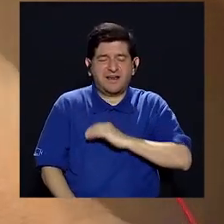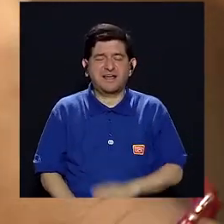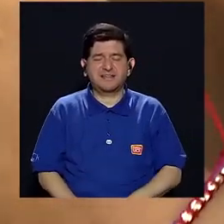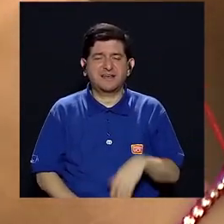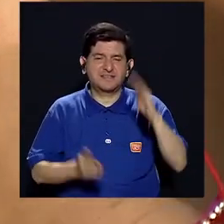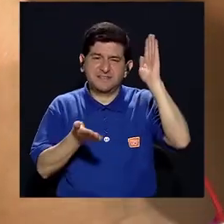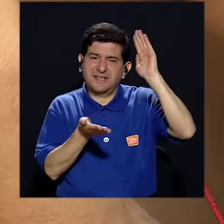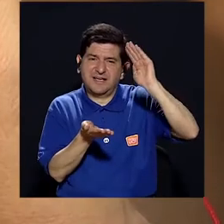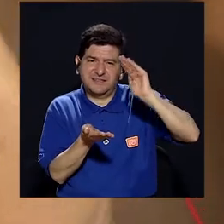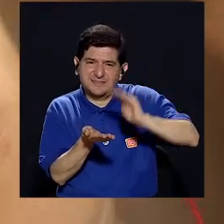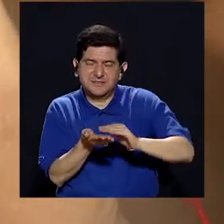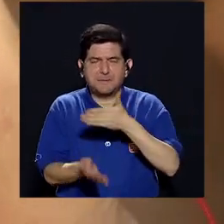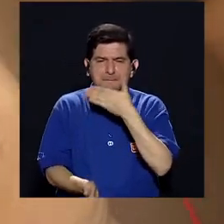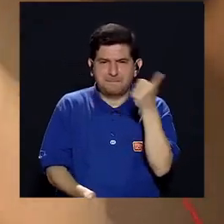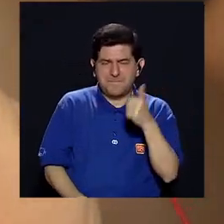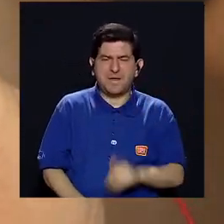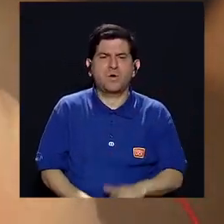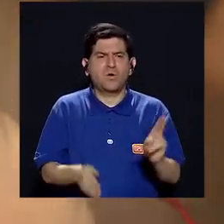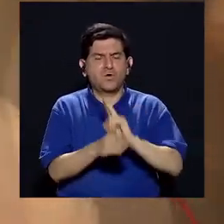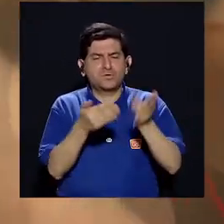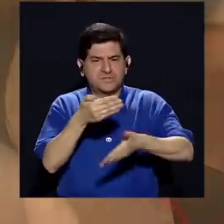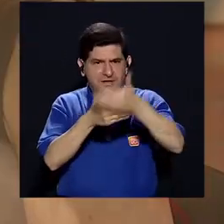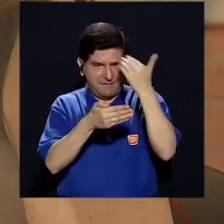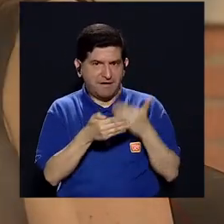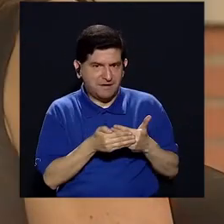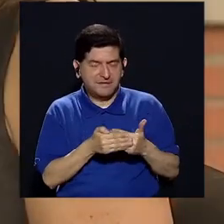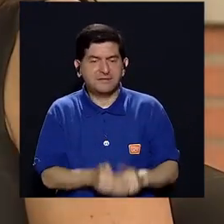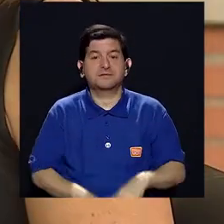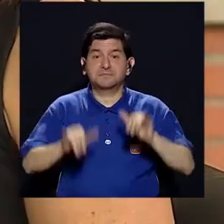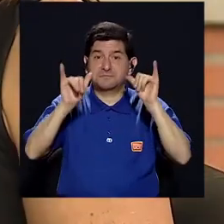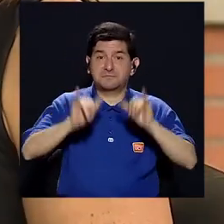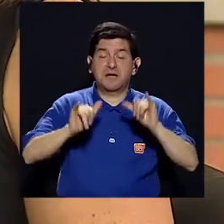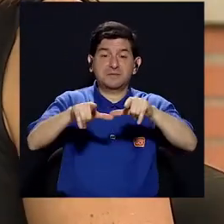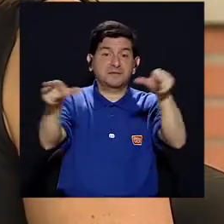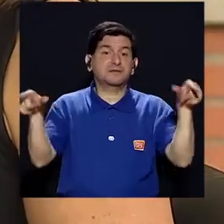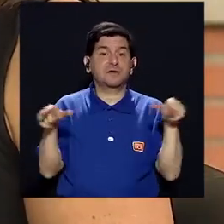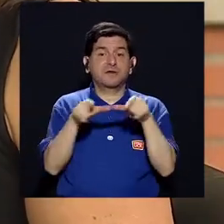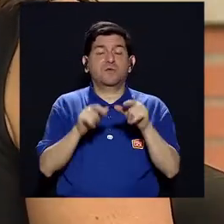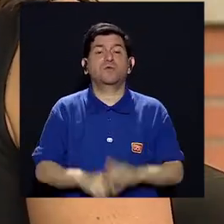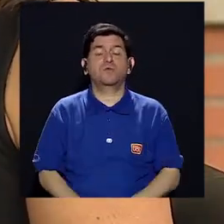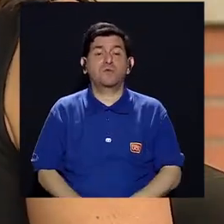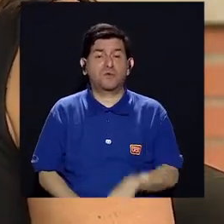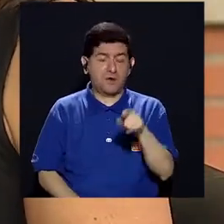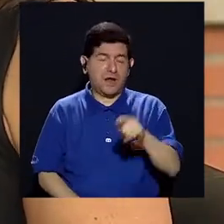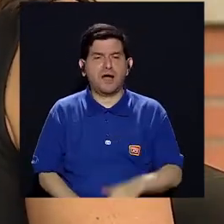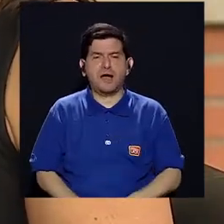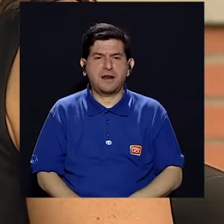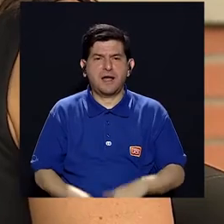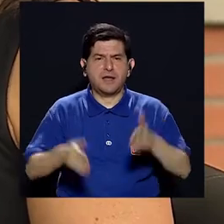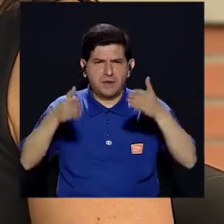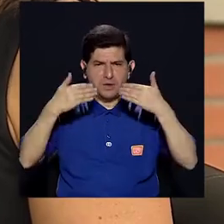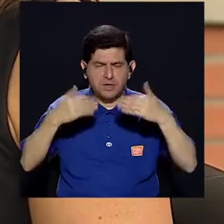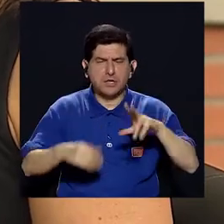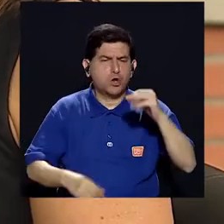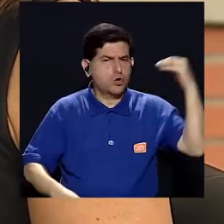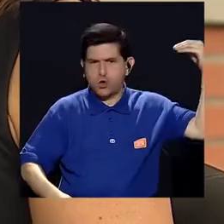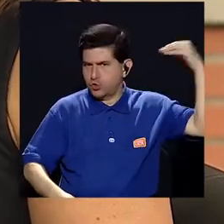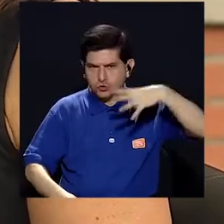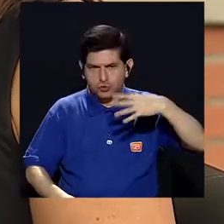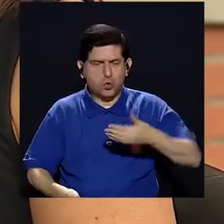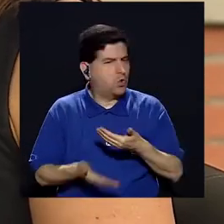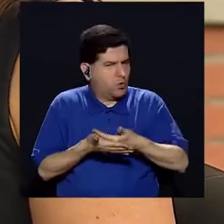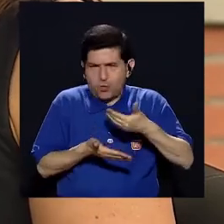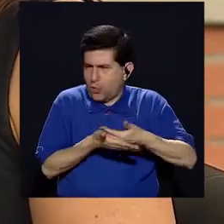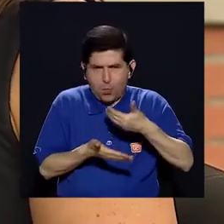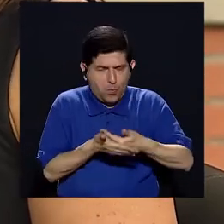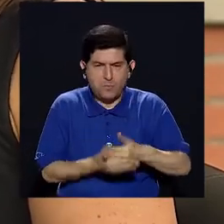características organolépticas. Entonces, por ende, mejor consumirlas antes de esa fecha y mantenerlas en lugares frescos, este, sin que les pegue